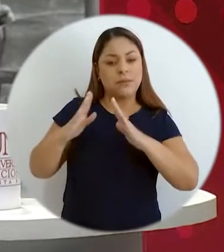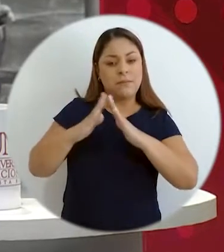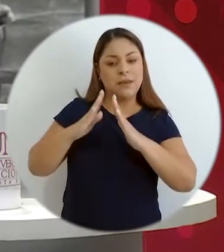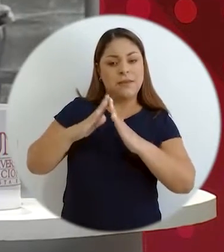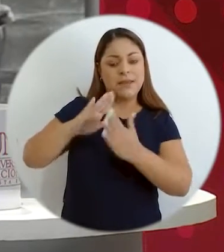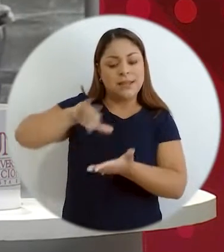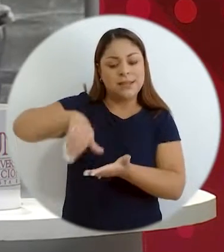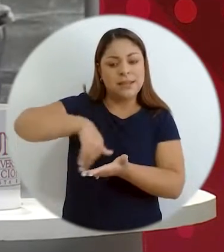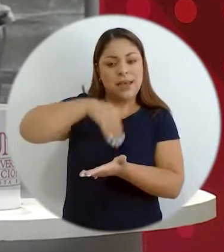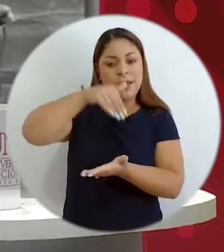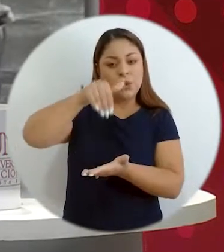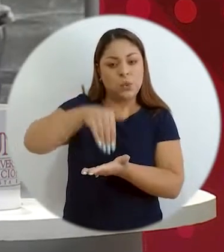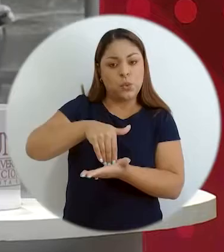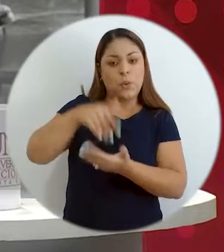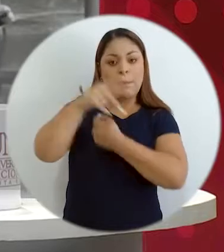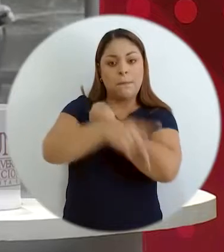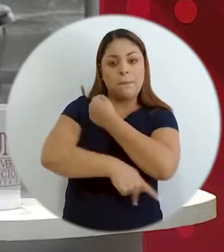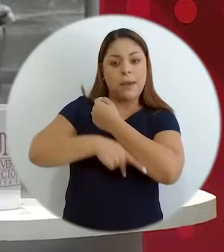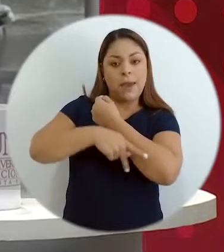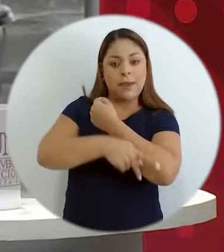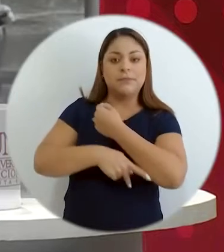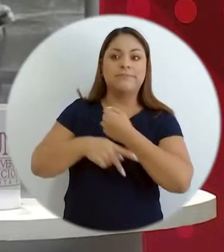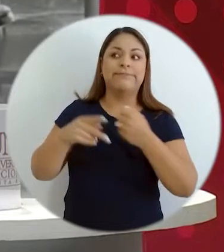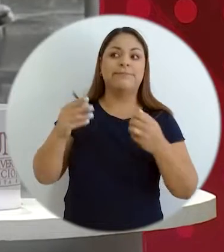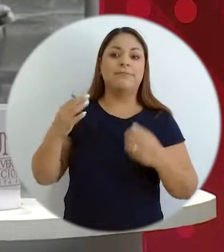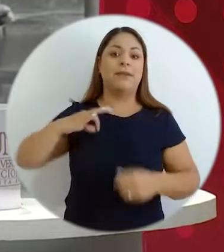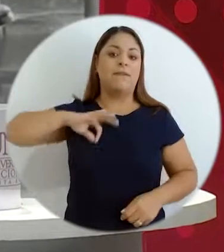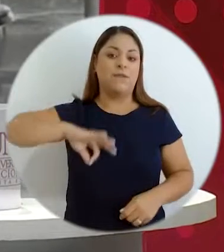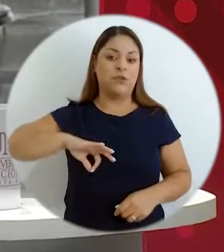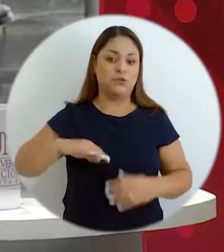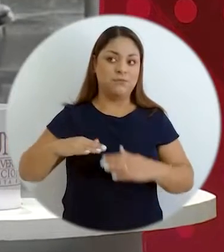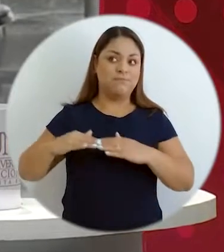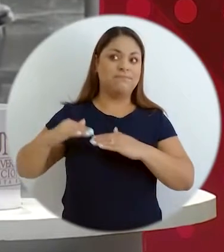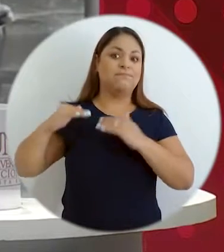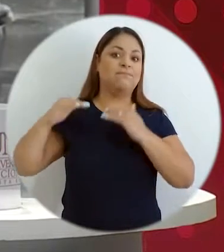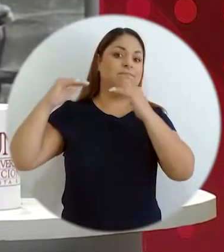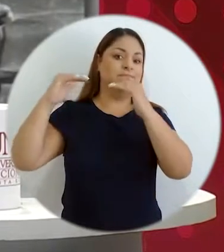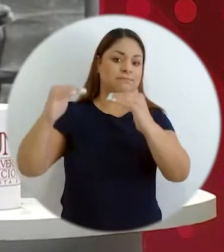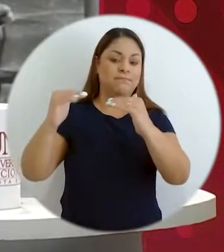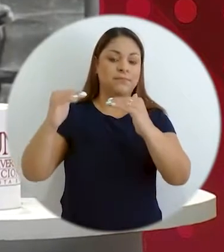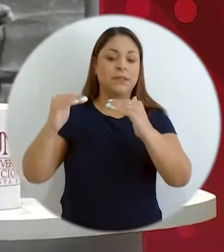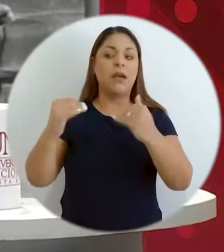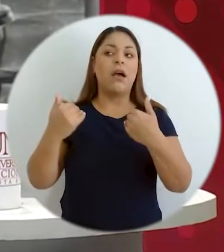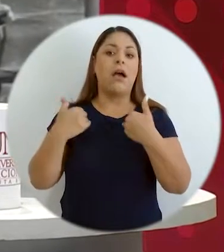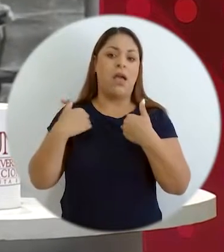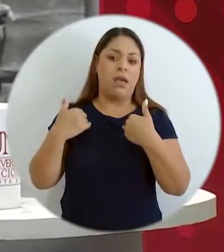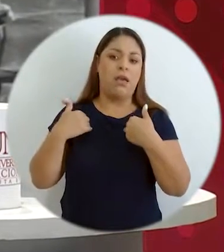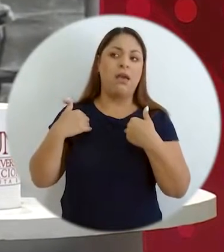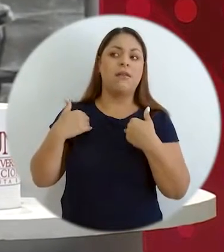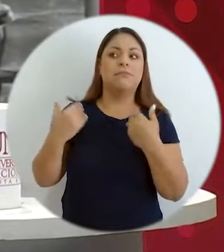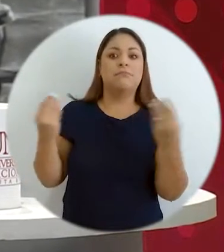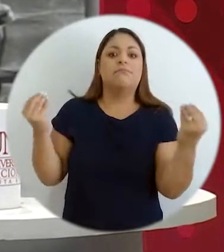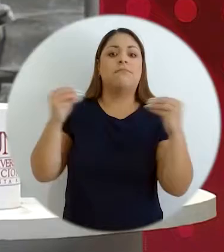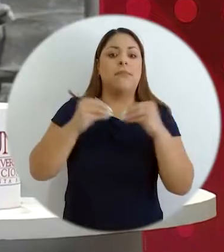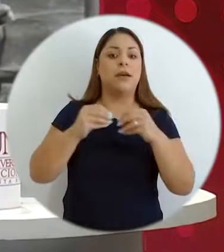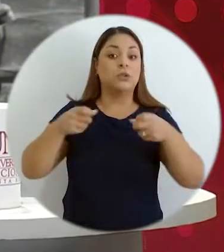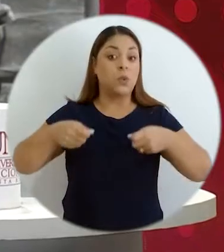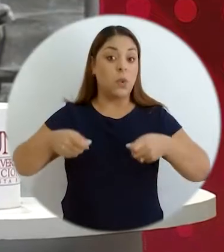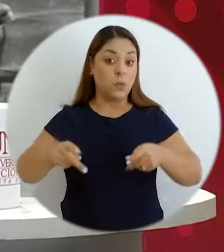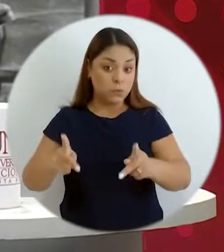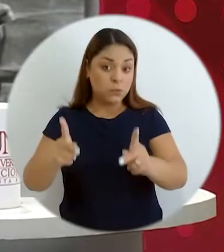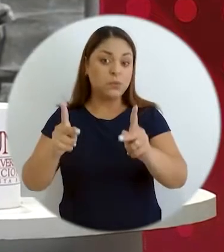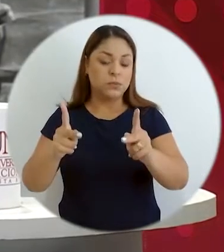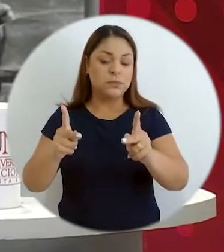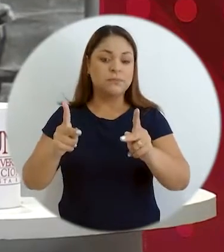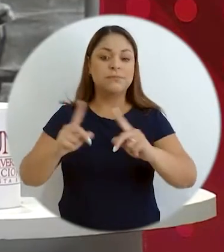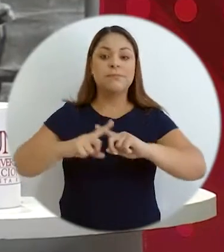índices de desarrollo social más favorables, se ubican en los quintiles más altos y tienen mayores oportunidades. No